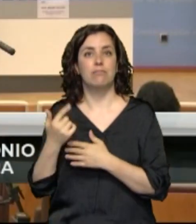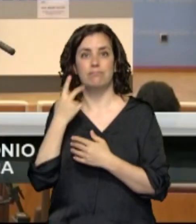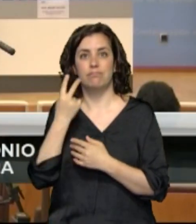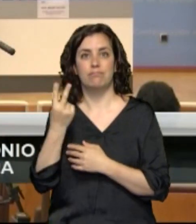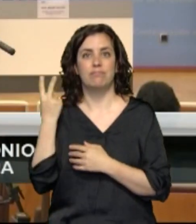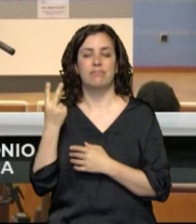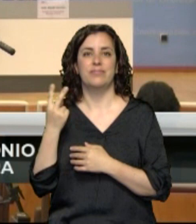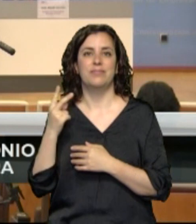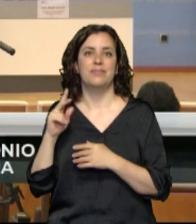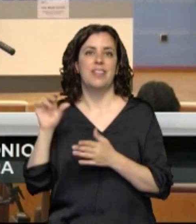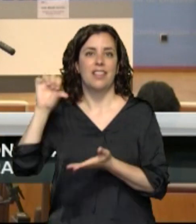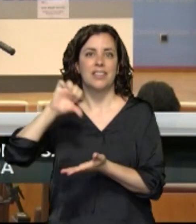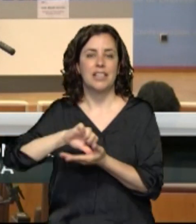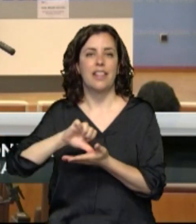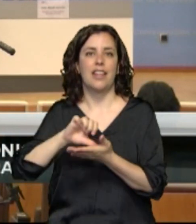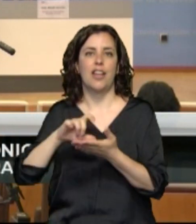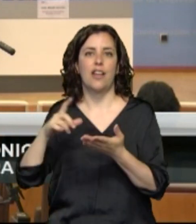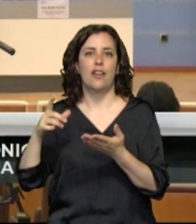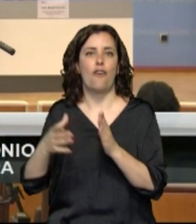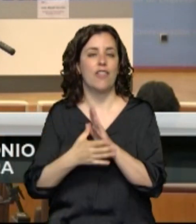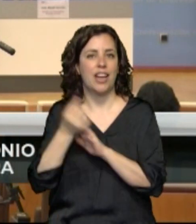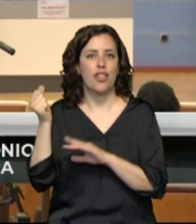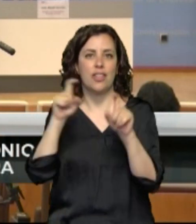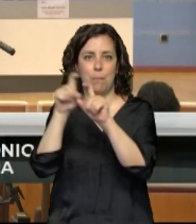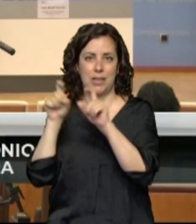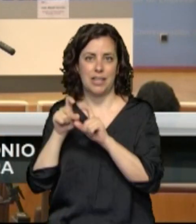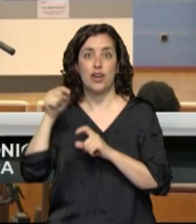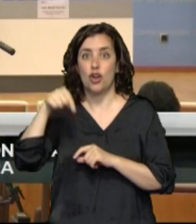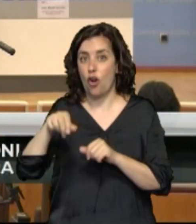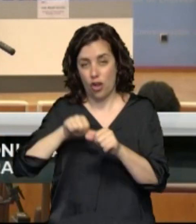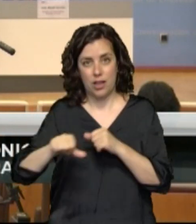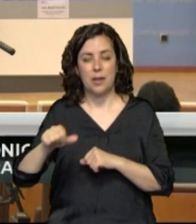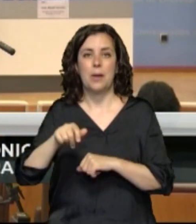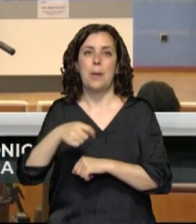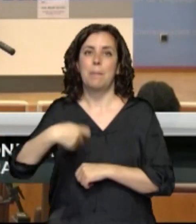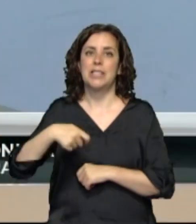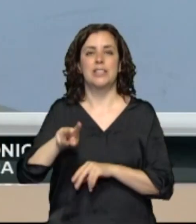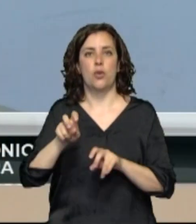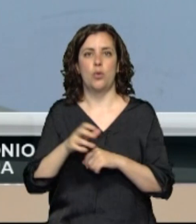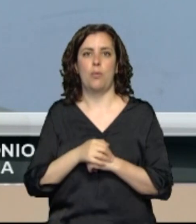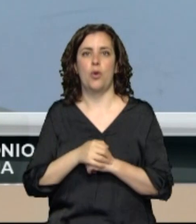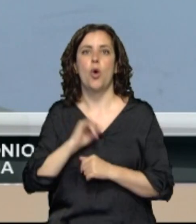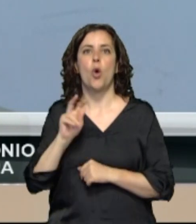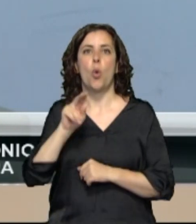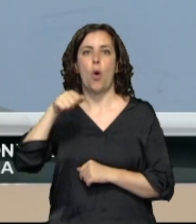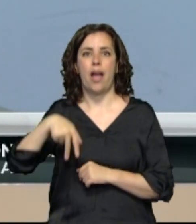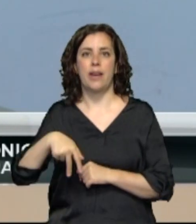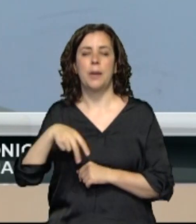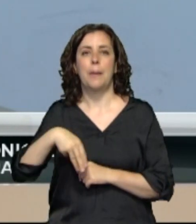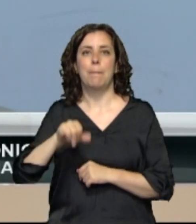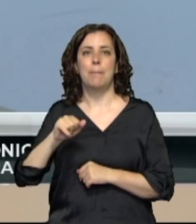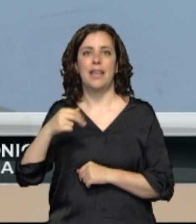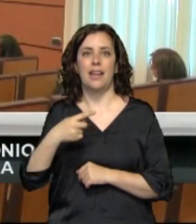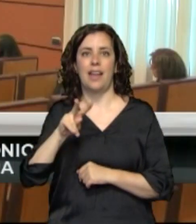Confederación de Empresarios de Navarra, que tiene desde hoy un nuevo presidente al mando. llama Juan Miguel Sucunza. Era hasta hoy vicepresidente de este